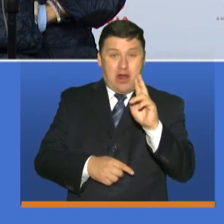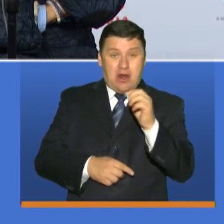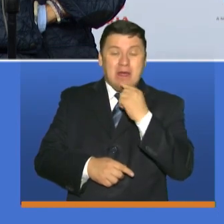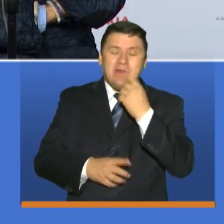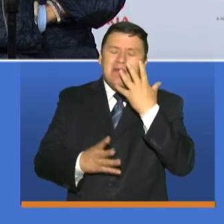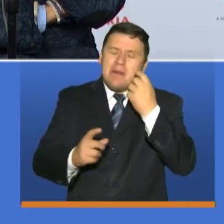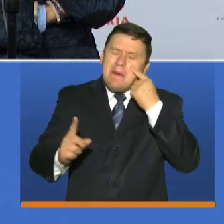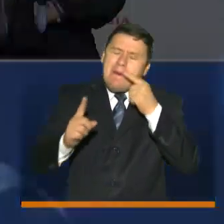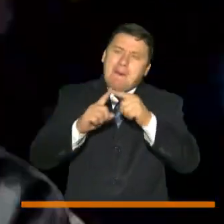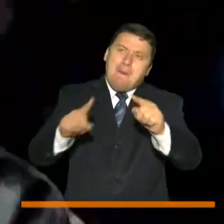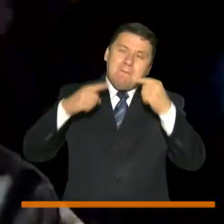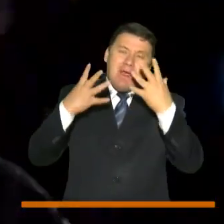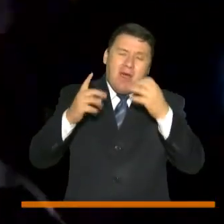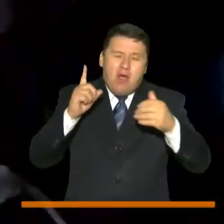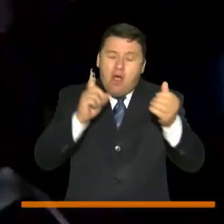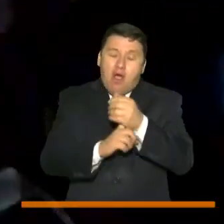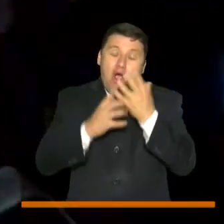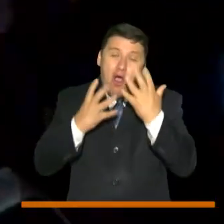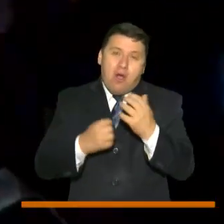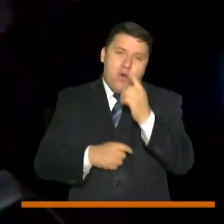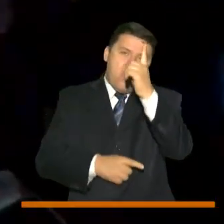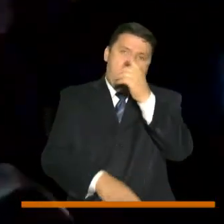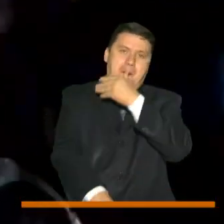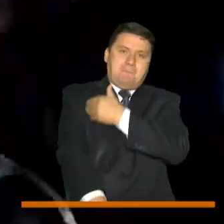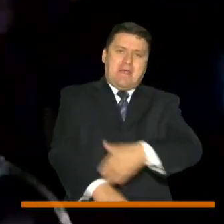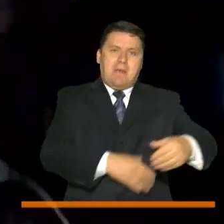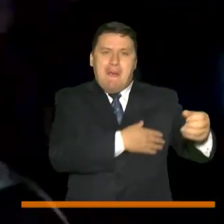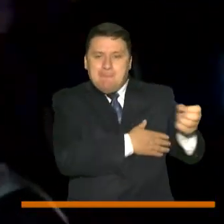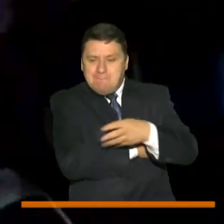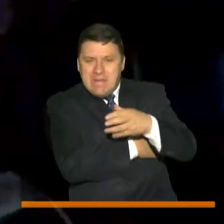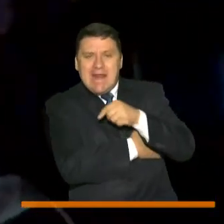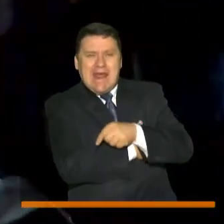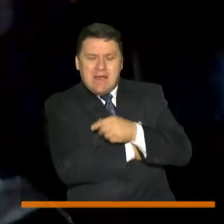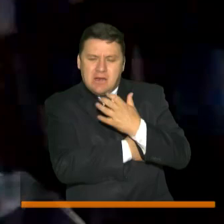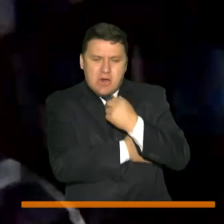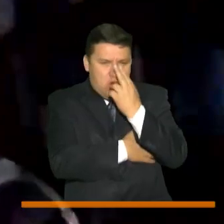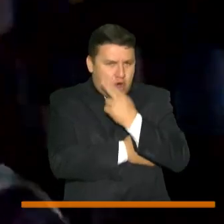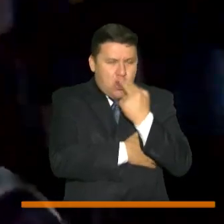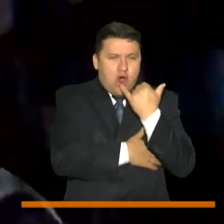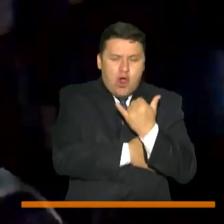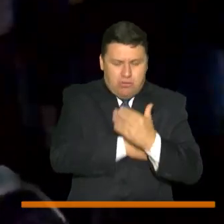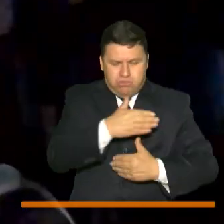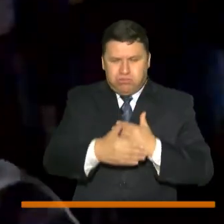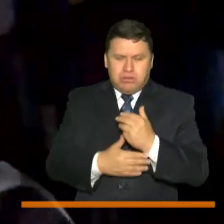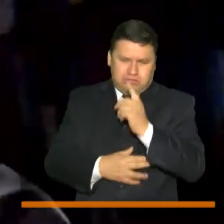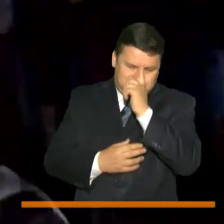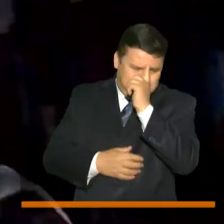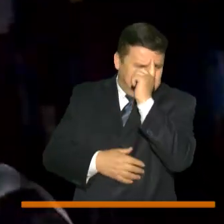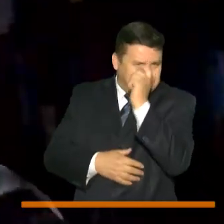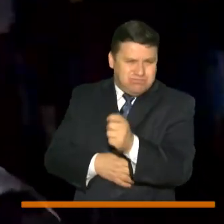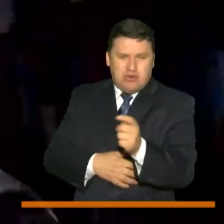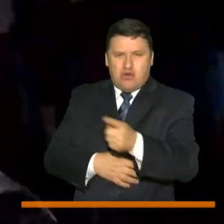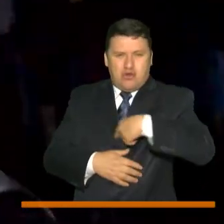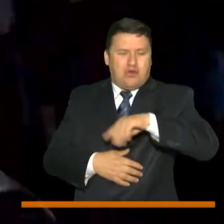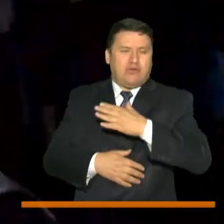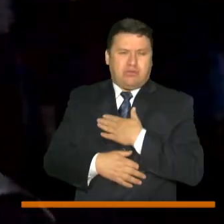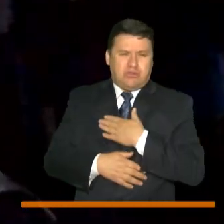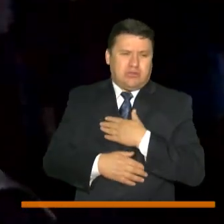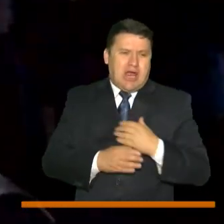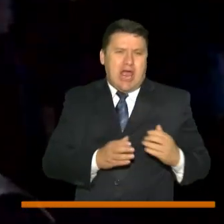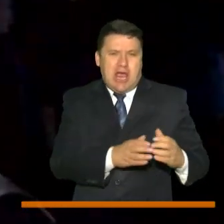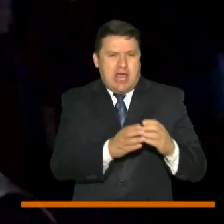esa meta del millón de mercados para que lleguemos a todas las regiones ese es nuestro compromiso y lo vamos a honrar con todos nuestros